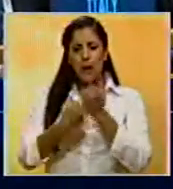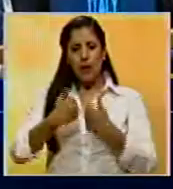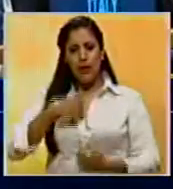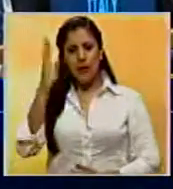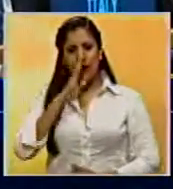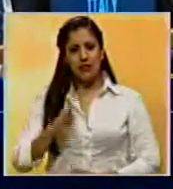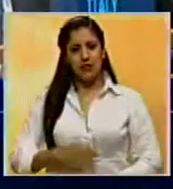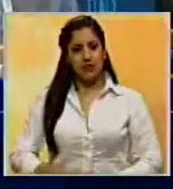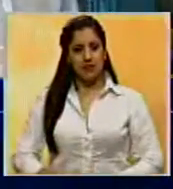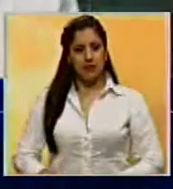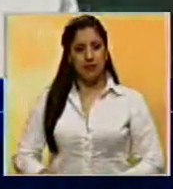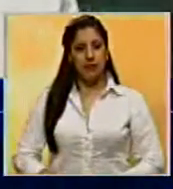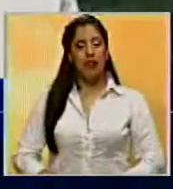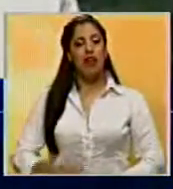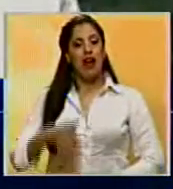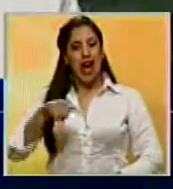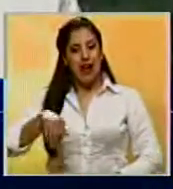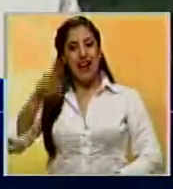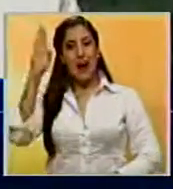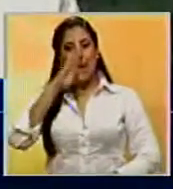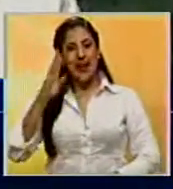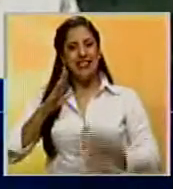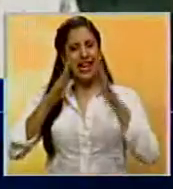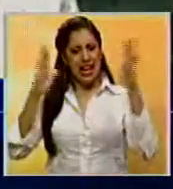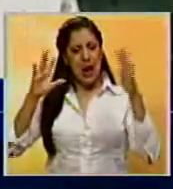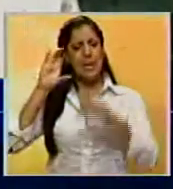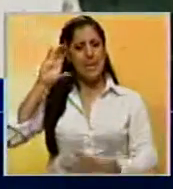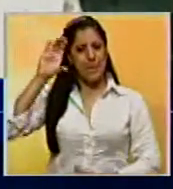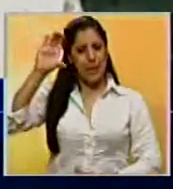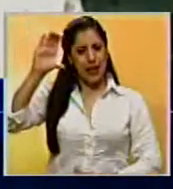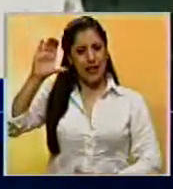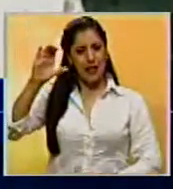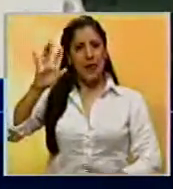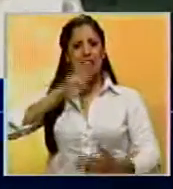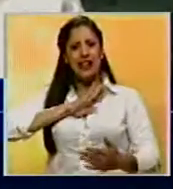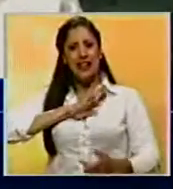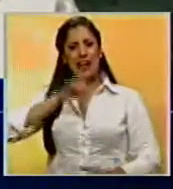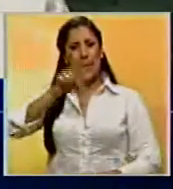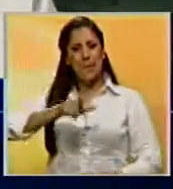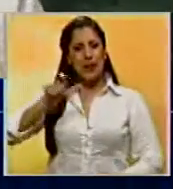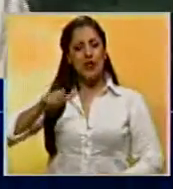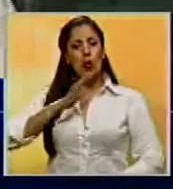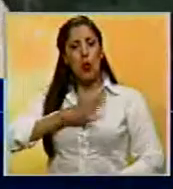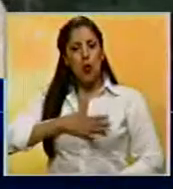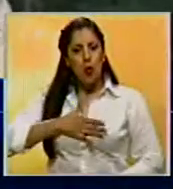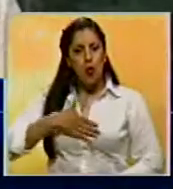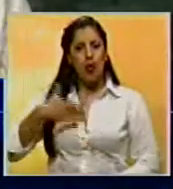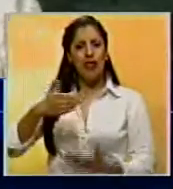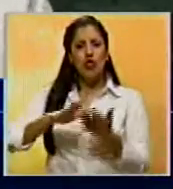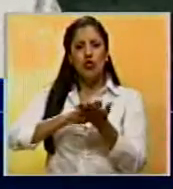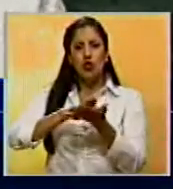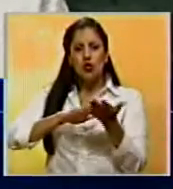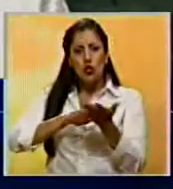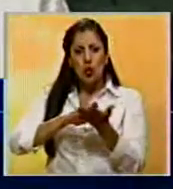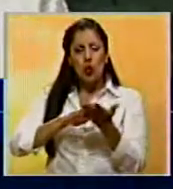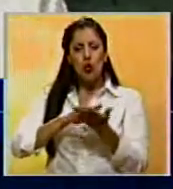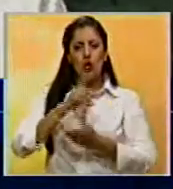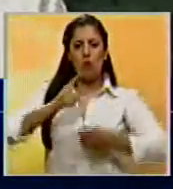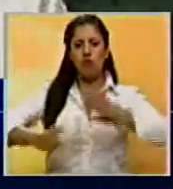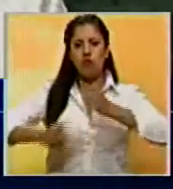democrático. Brasil es un gran país dotado de una sociedad que ha podido superar el